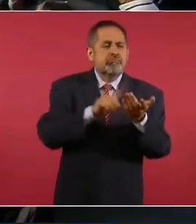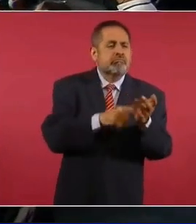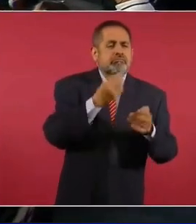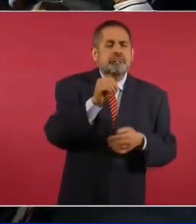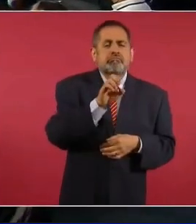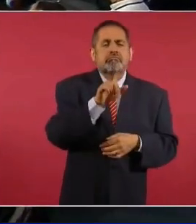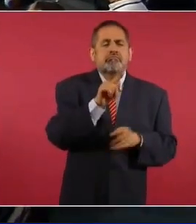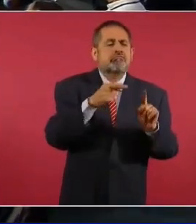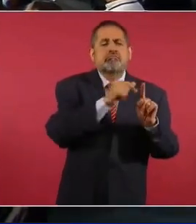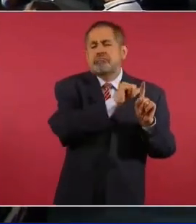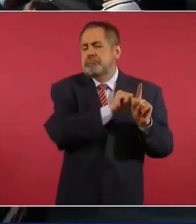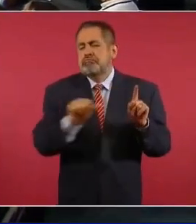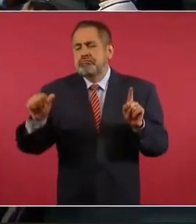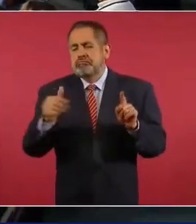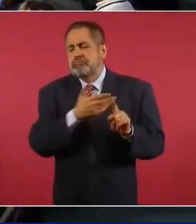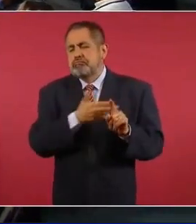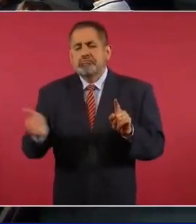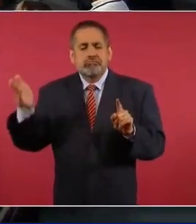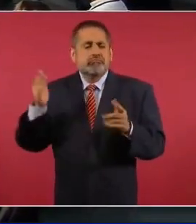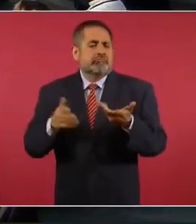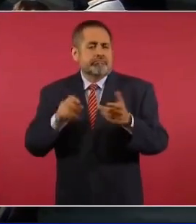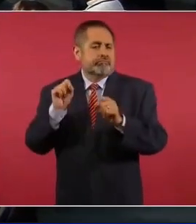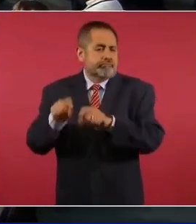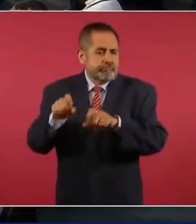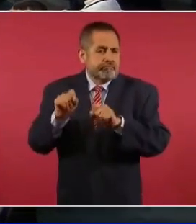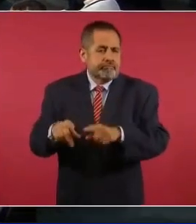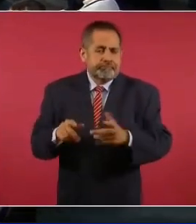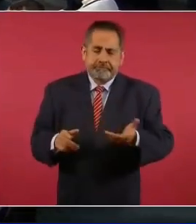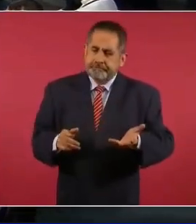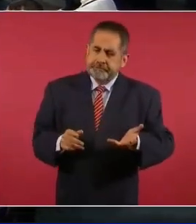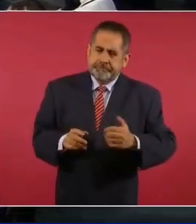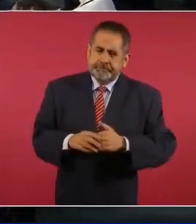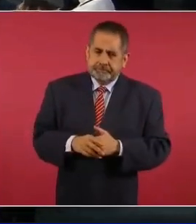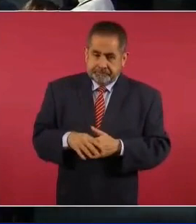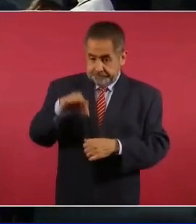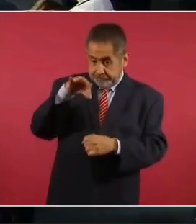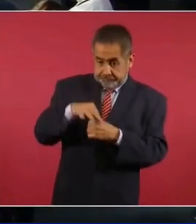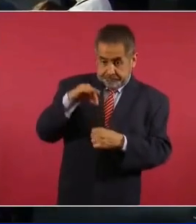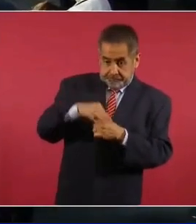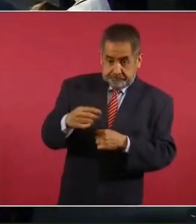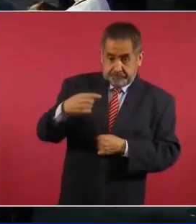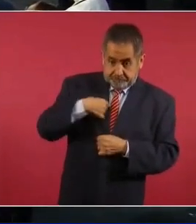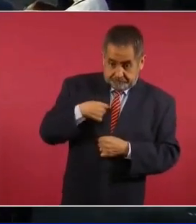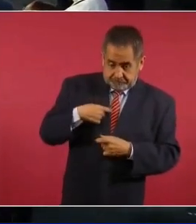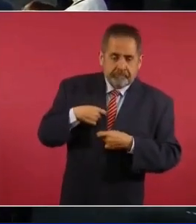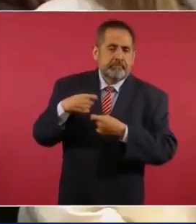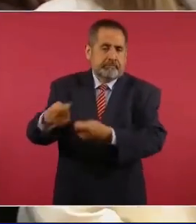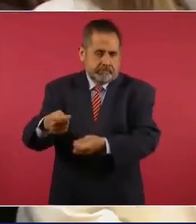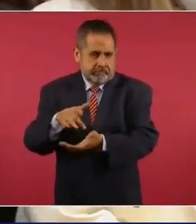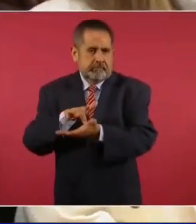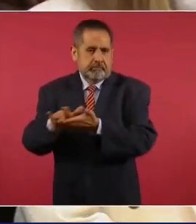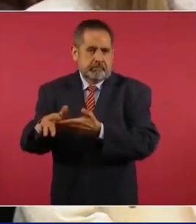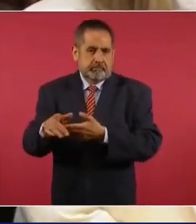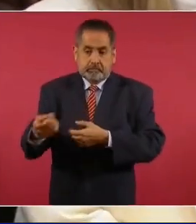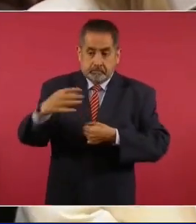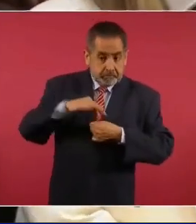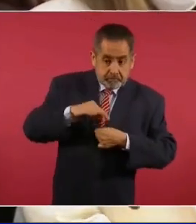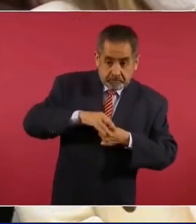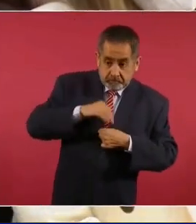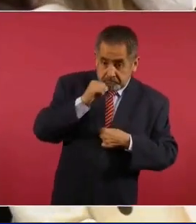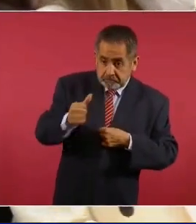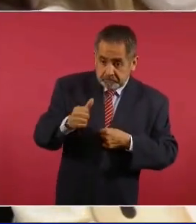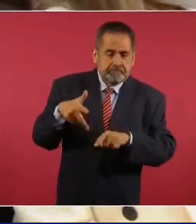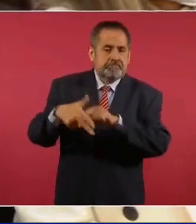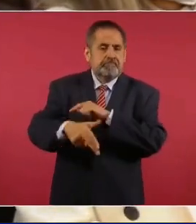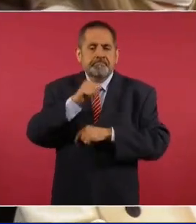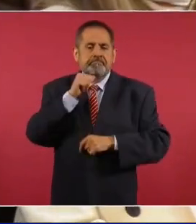donde tú votas, te doy programa social y si